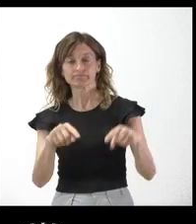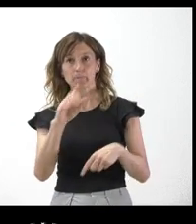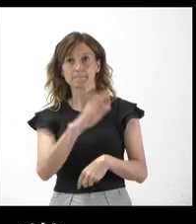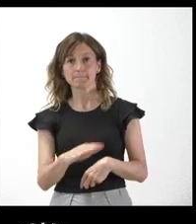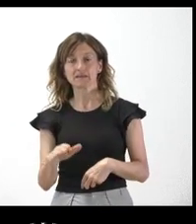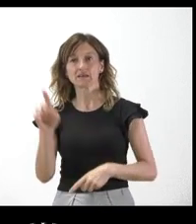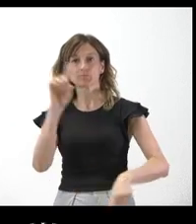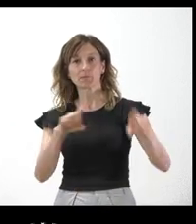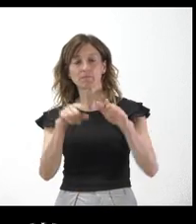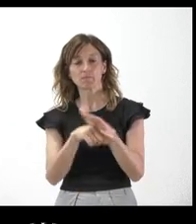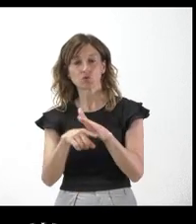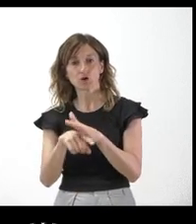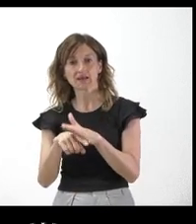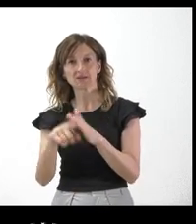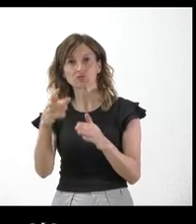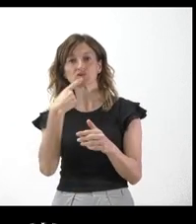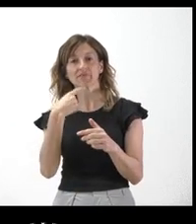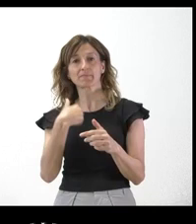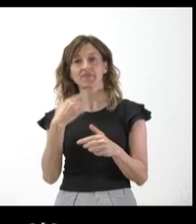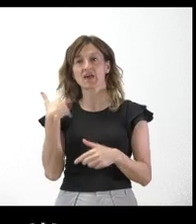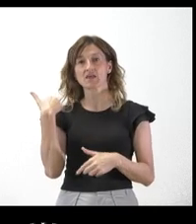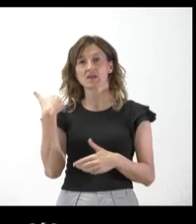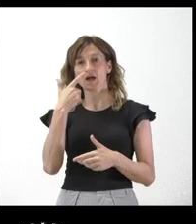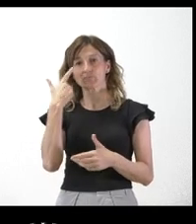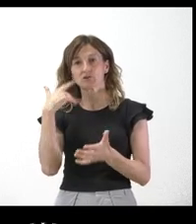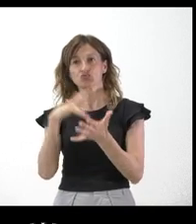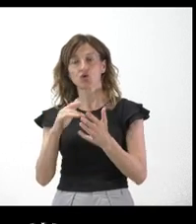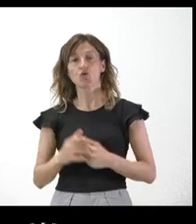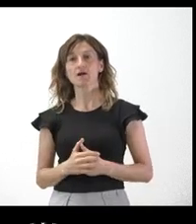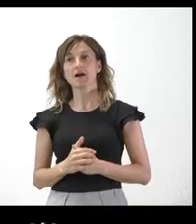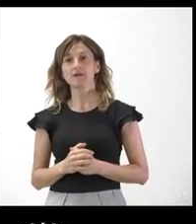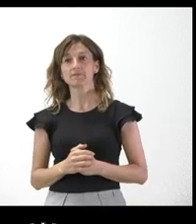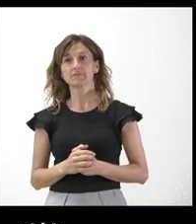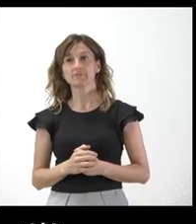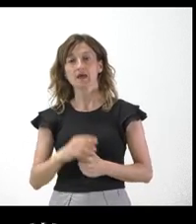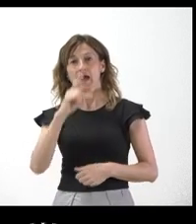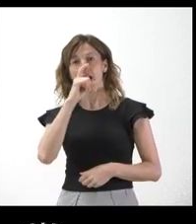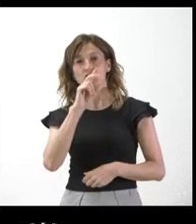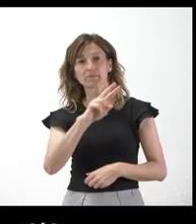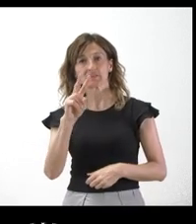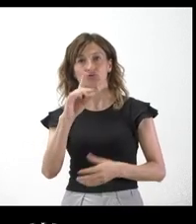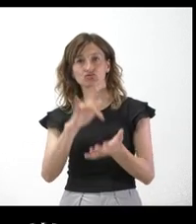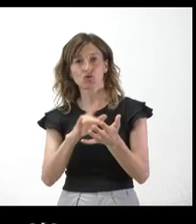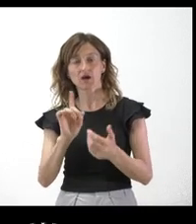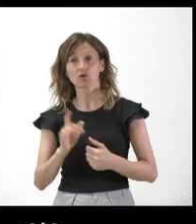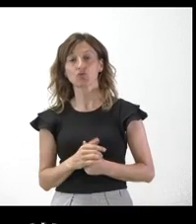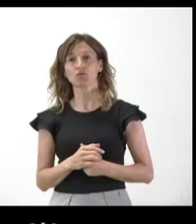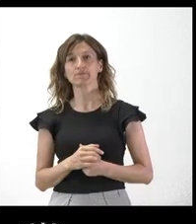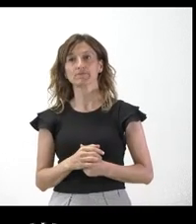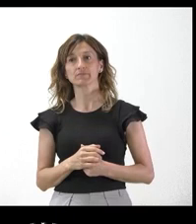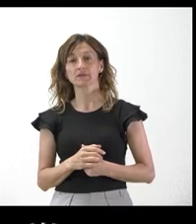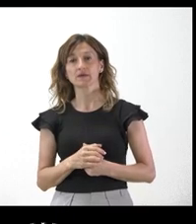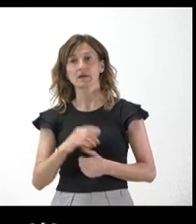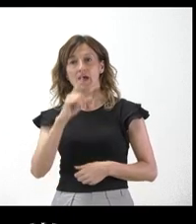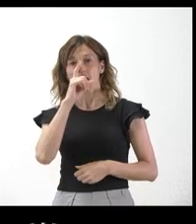problemas burocráticos de los que habla, que se dieron el año pasado, no se dieron en 2022. En 2022 sí vinieron